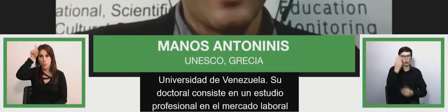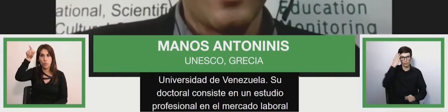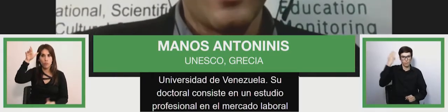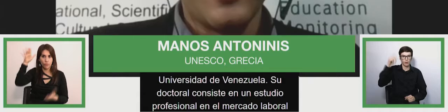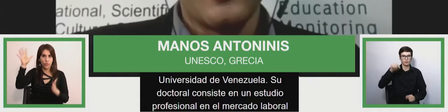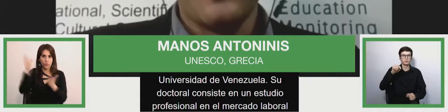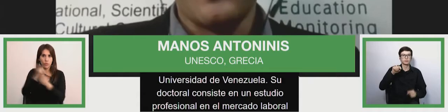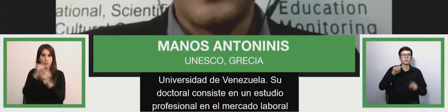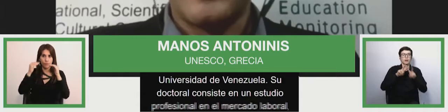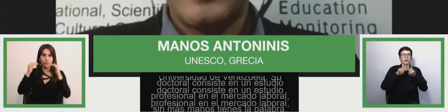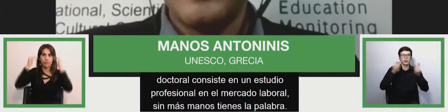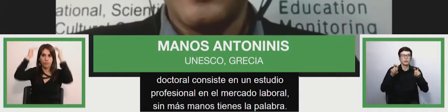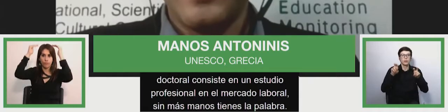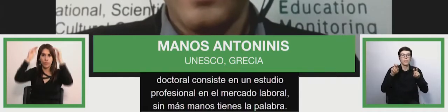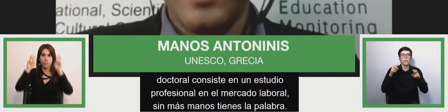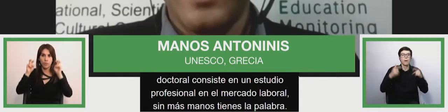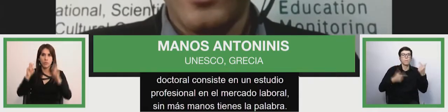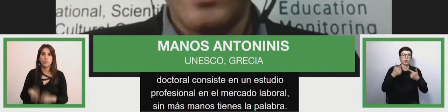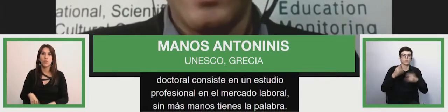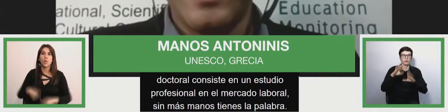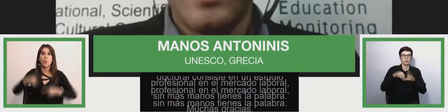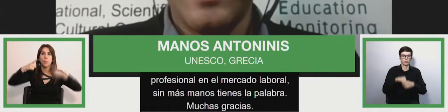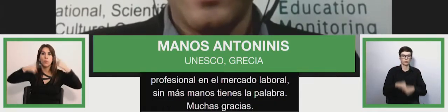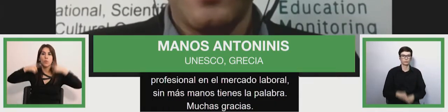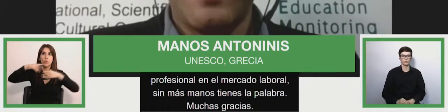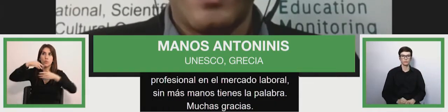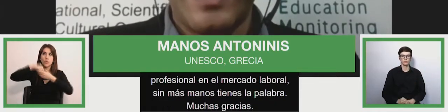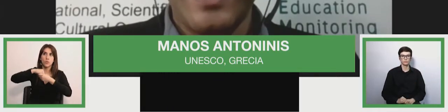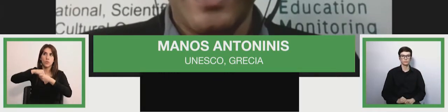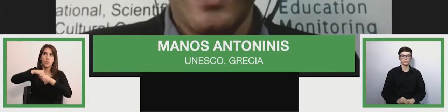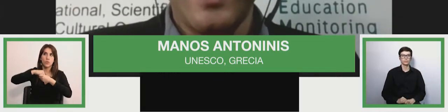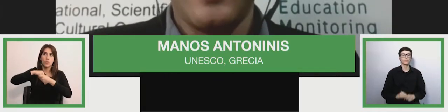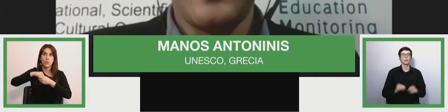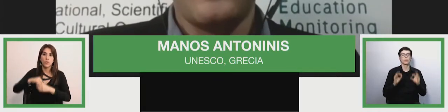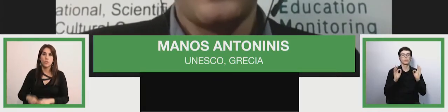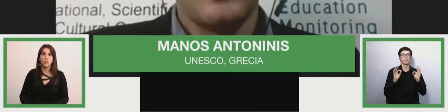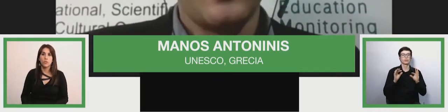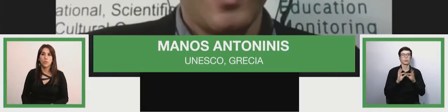Muchas gracias. Compartiré mi pantalla.